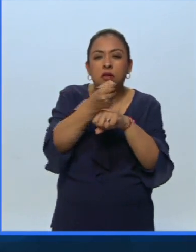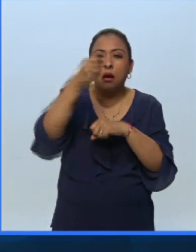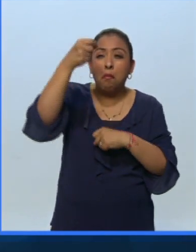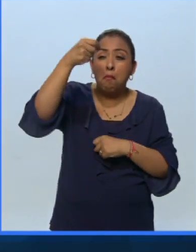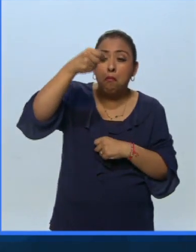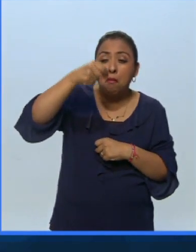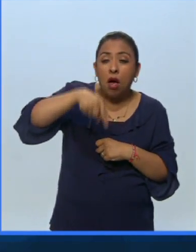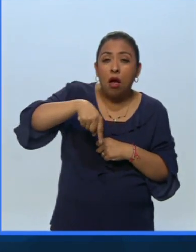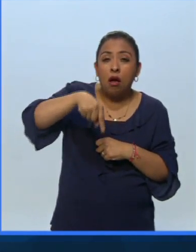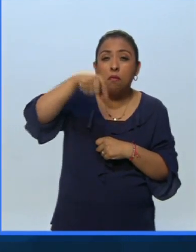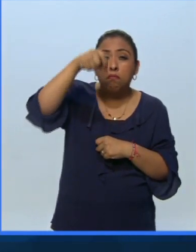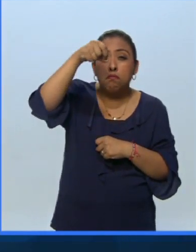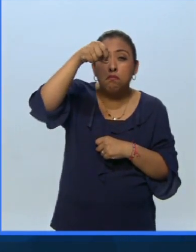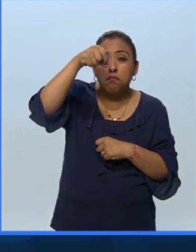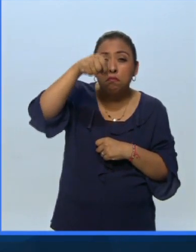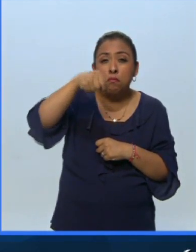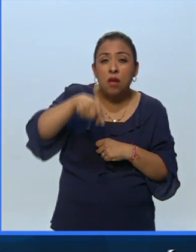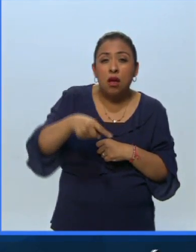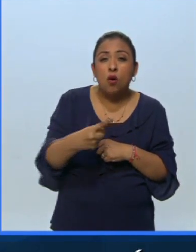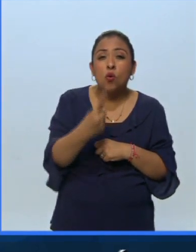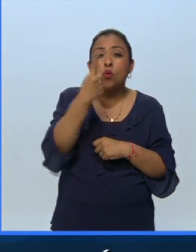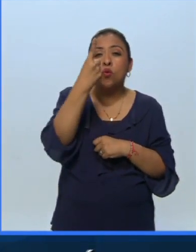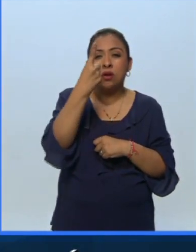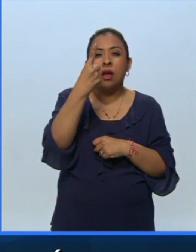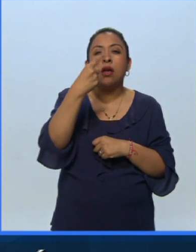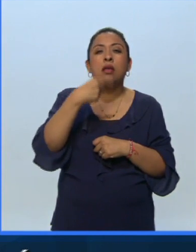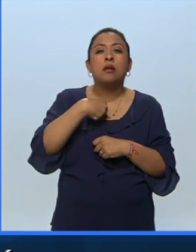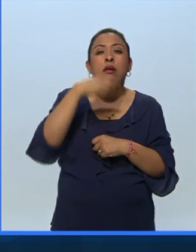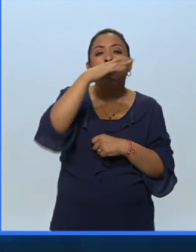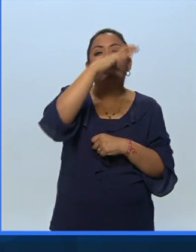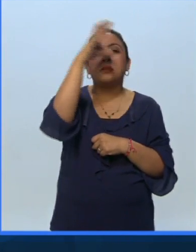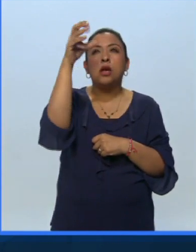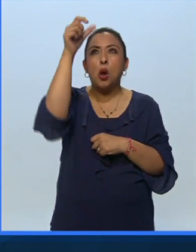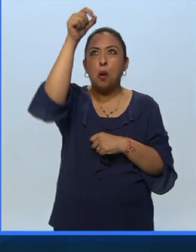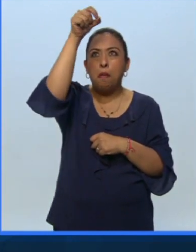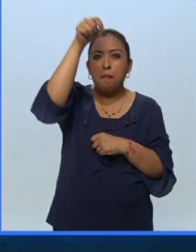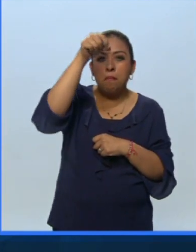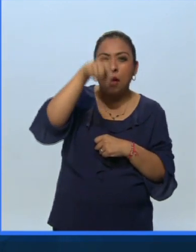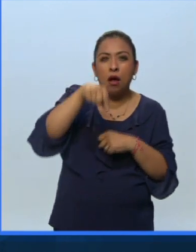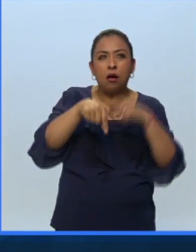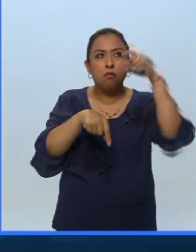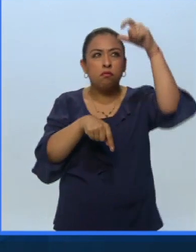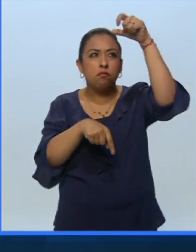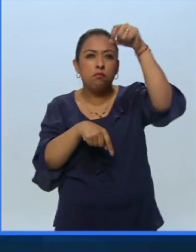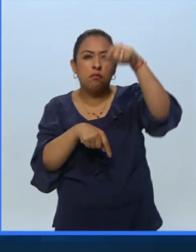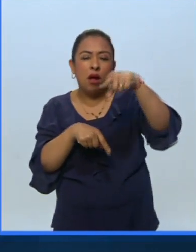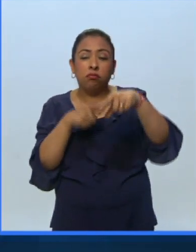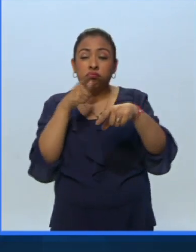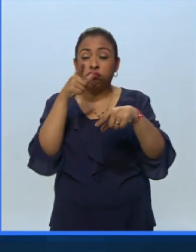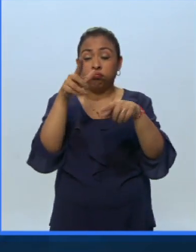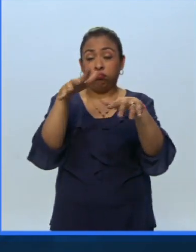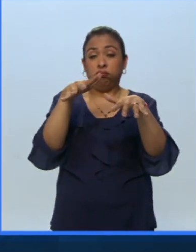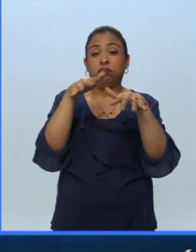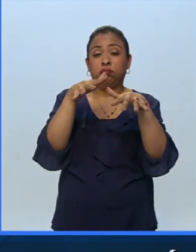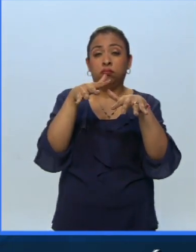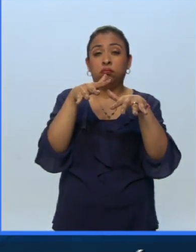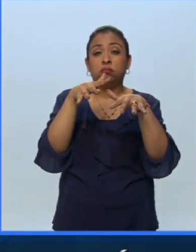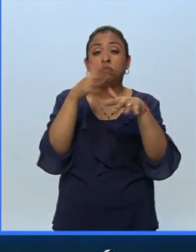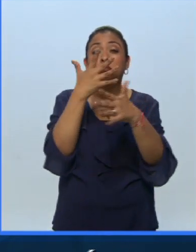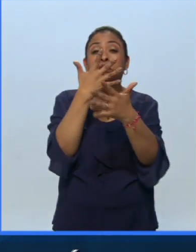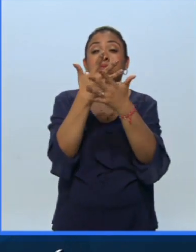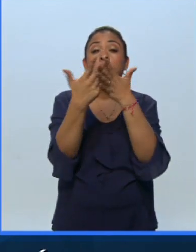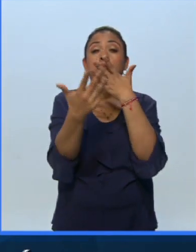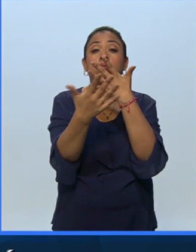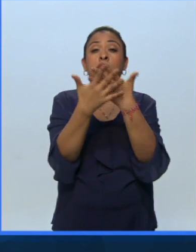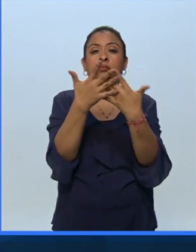mí una gota de sangre cae de mi cielo al otro deslumbrante Manos